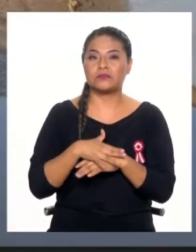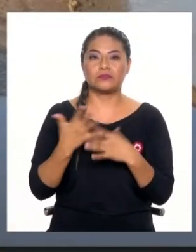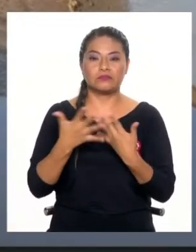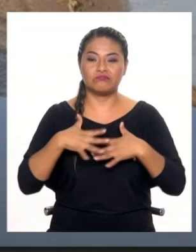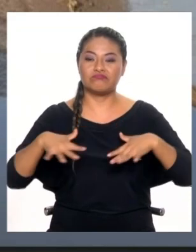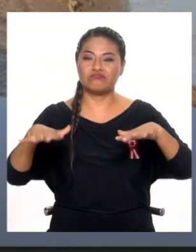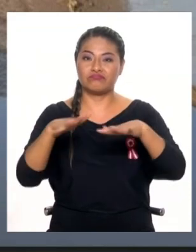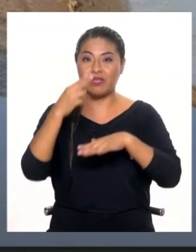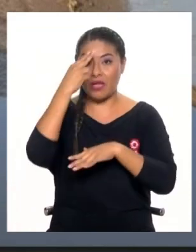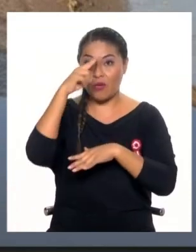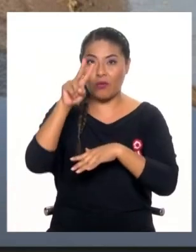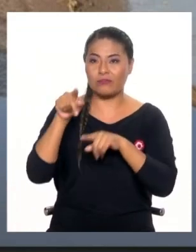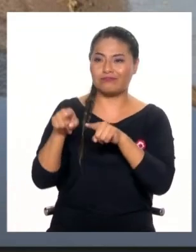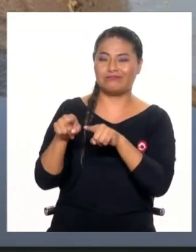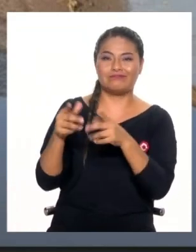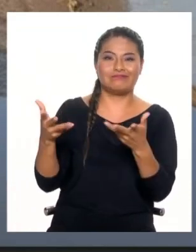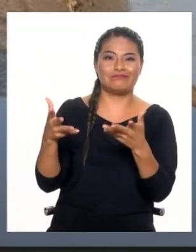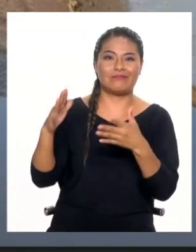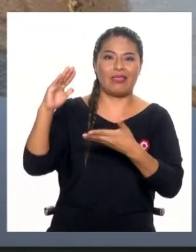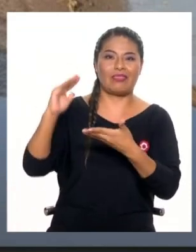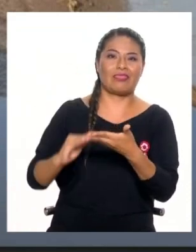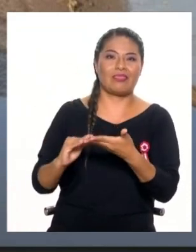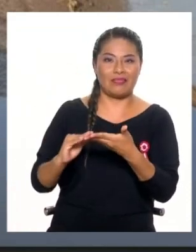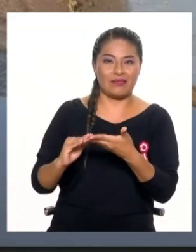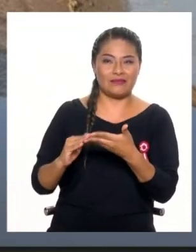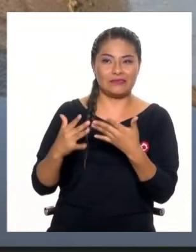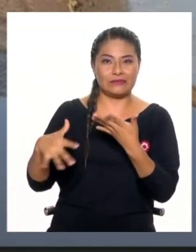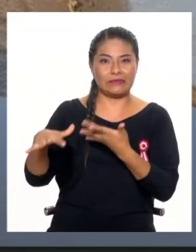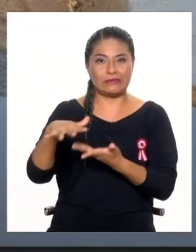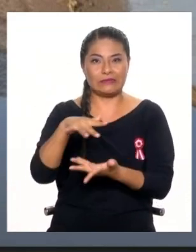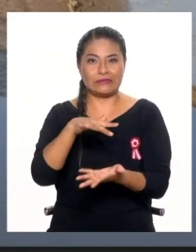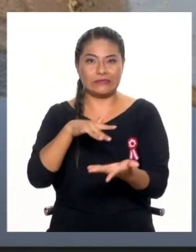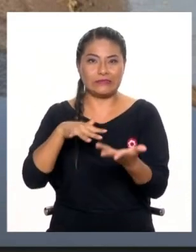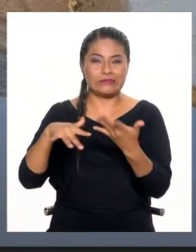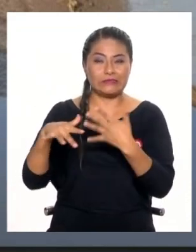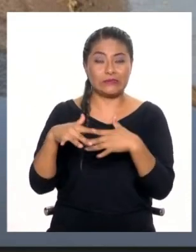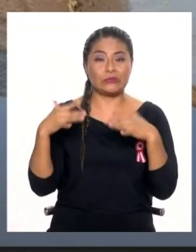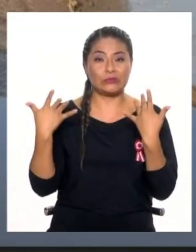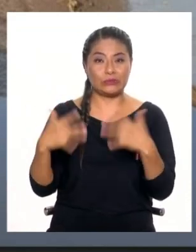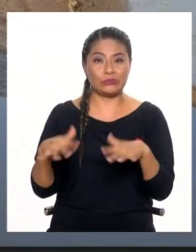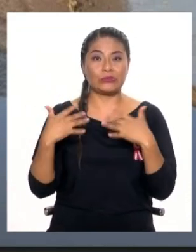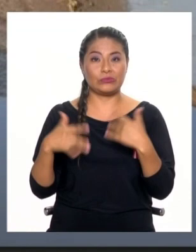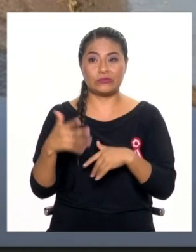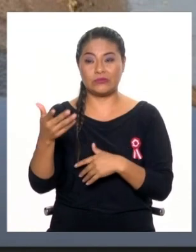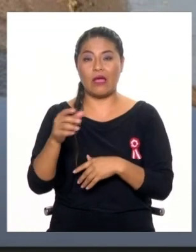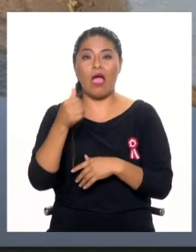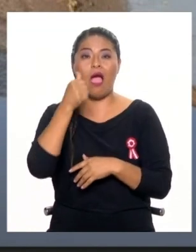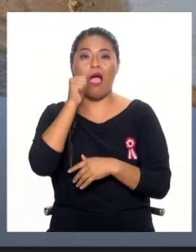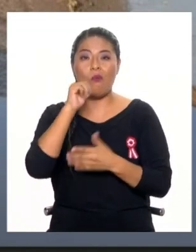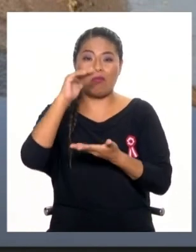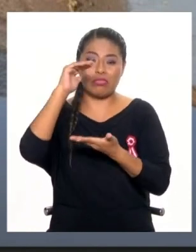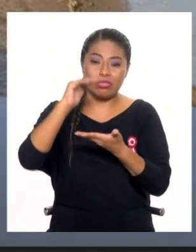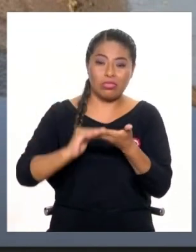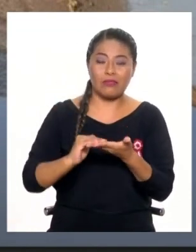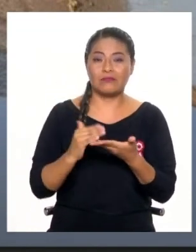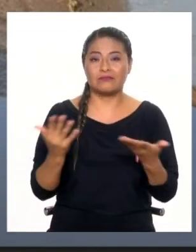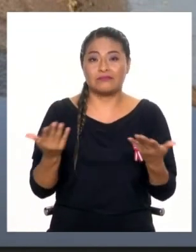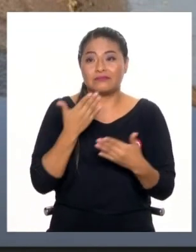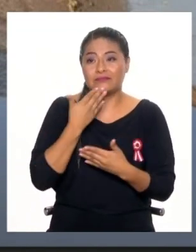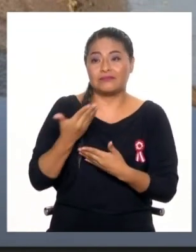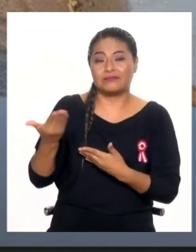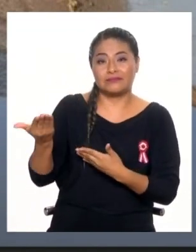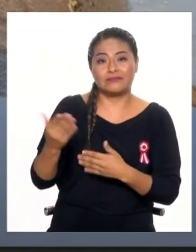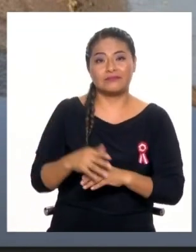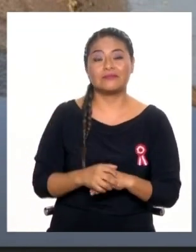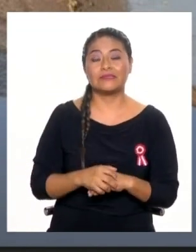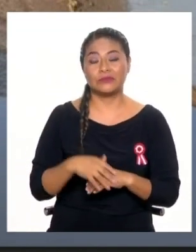de bienestar. Miren lo que ha pasado ahí. Hay una tremenda crisis porque hay escasez de agua, hay una sequía tremenda y como decíamos al comienzo del